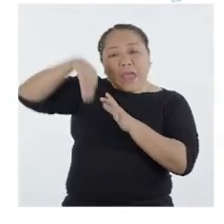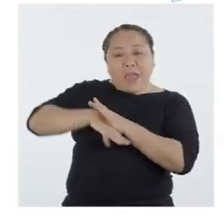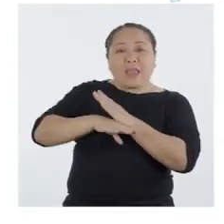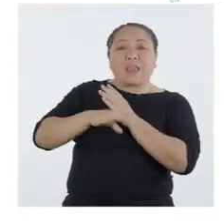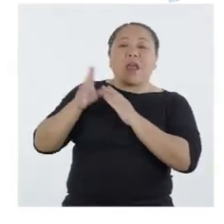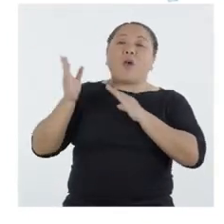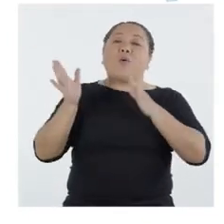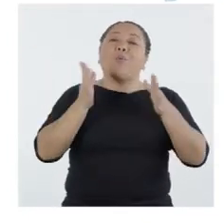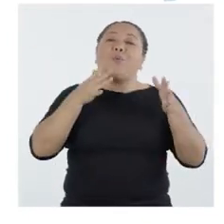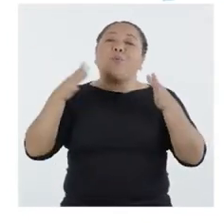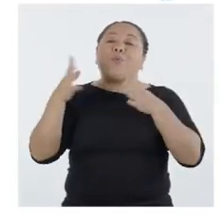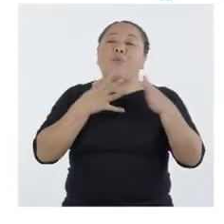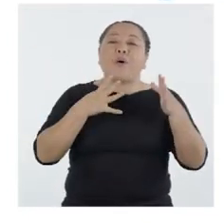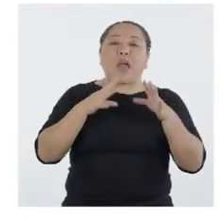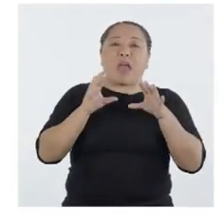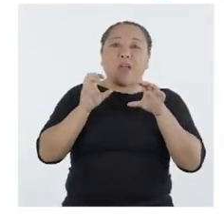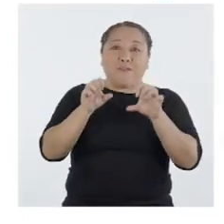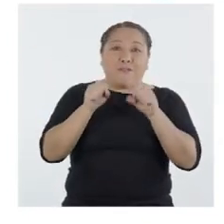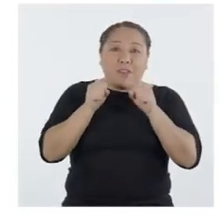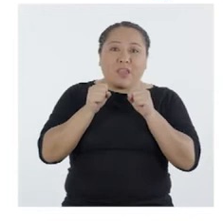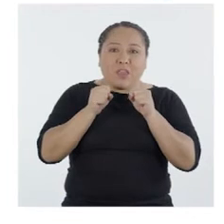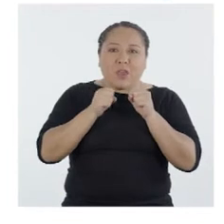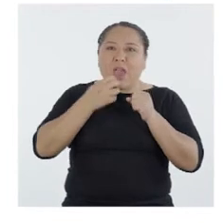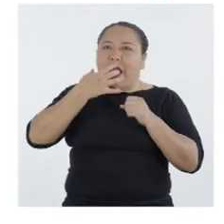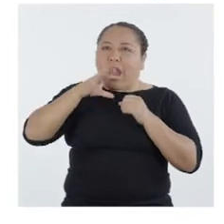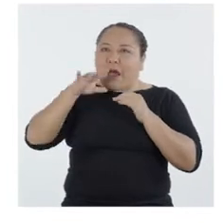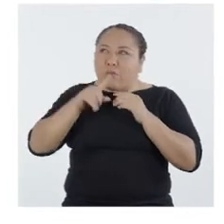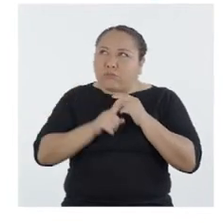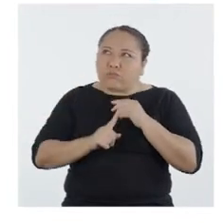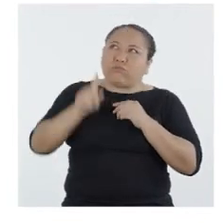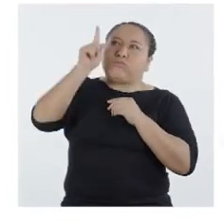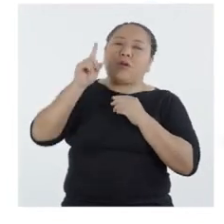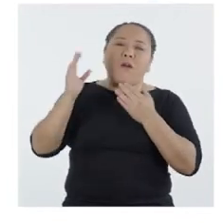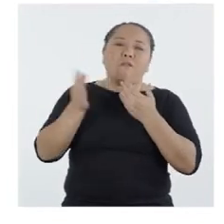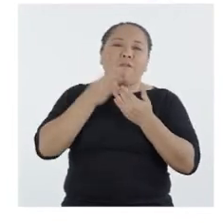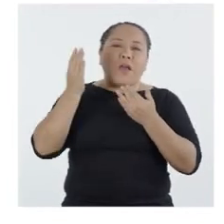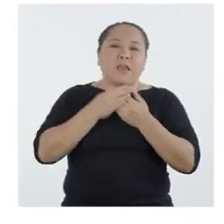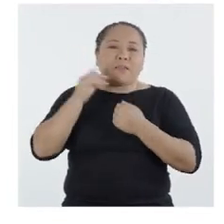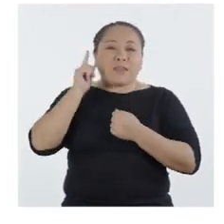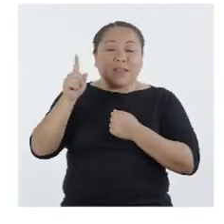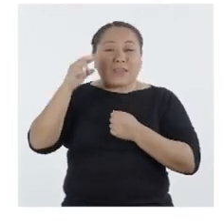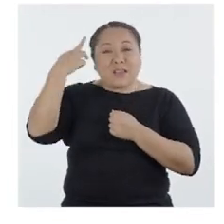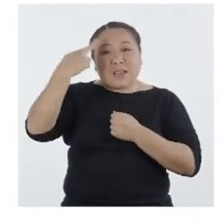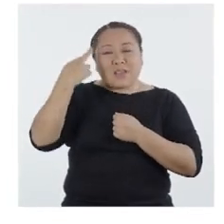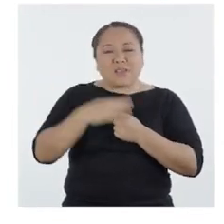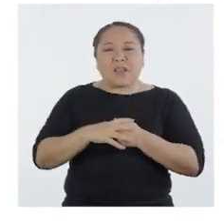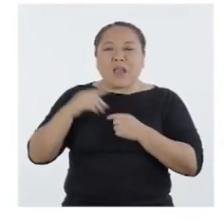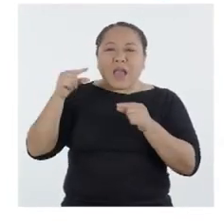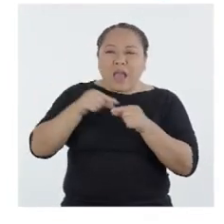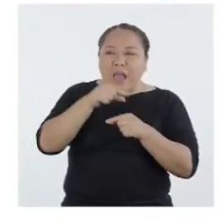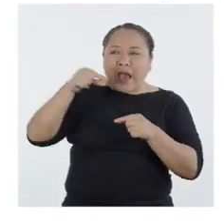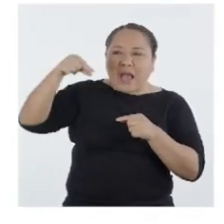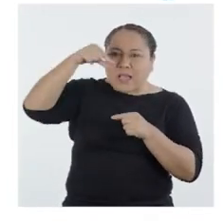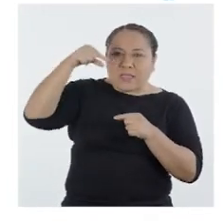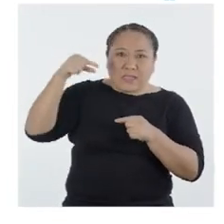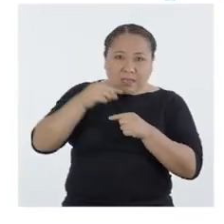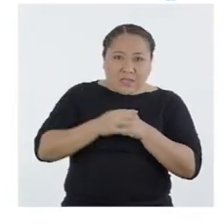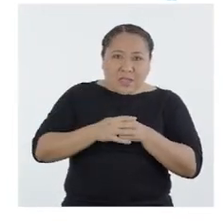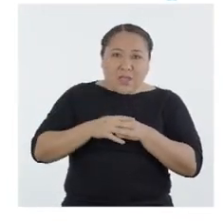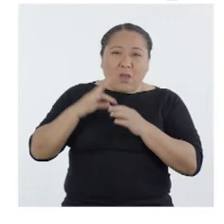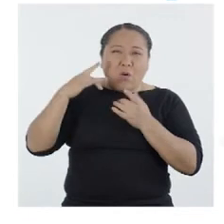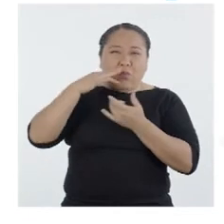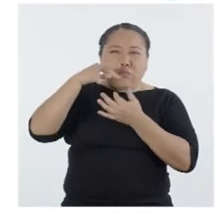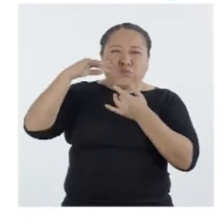entra aire frío, éste se calienta y sube fácilmente. Debido a ello, los gases y el humo son